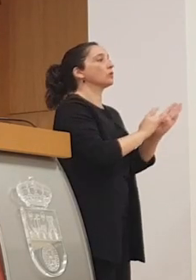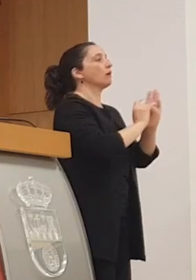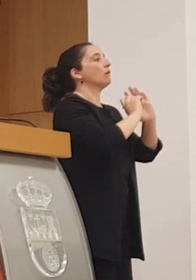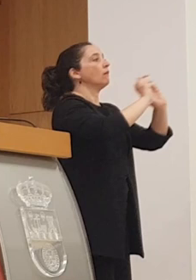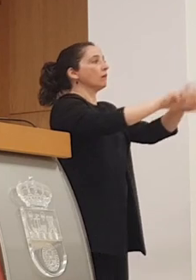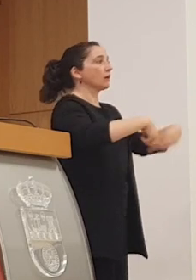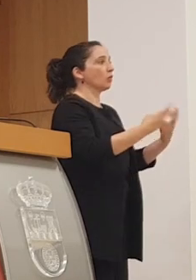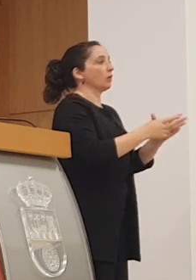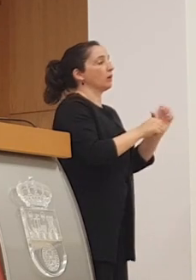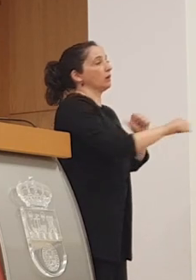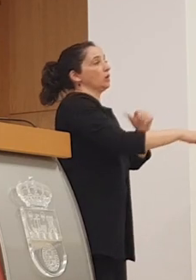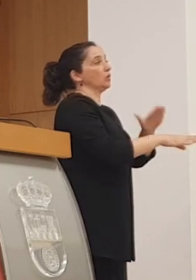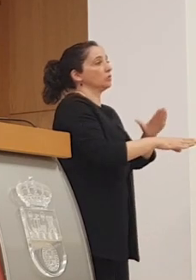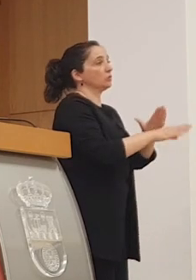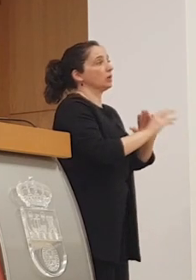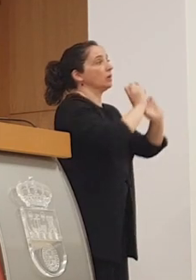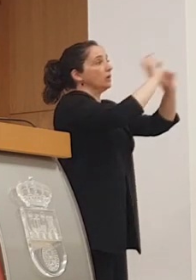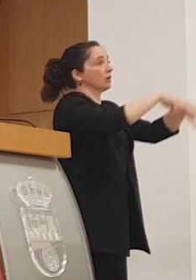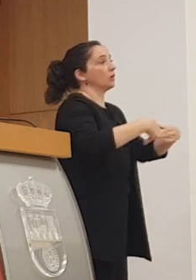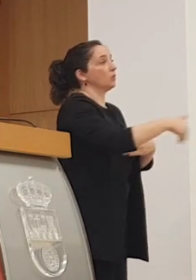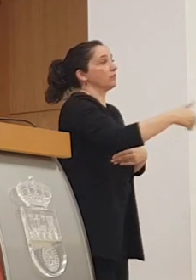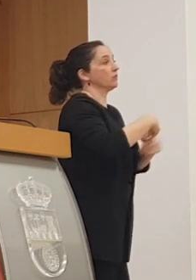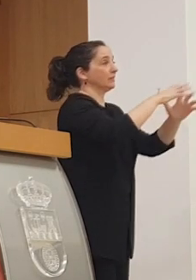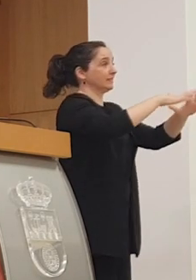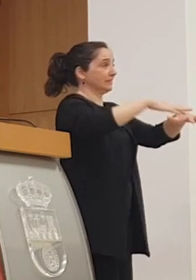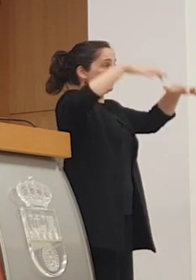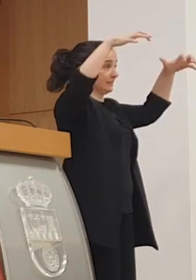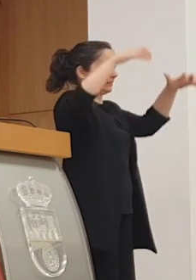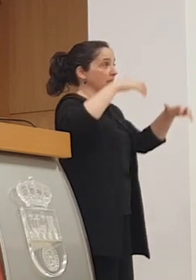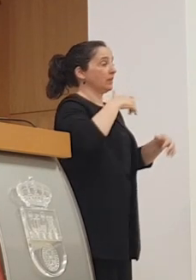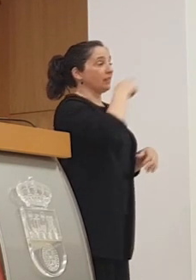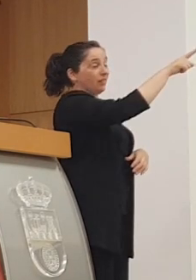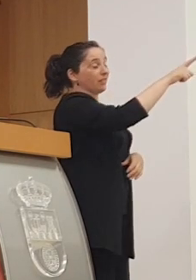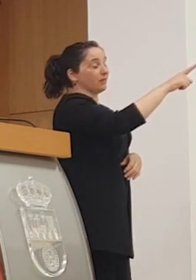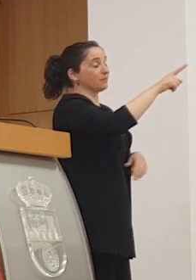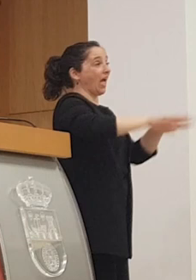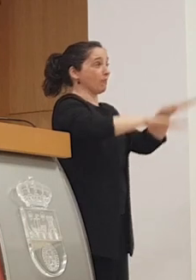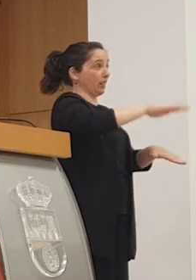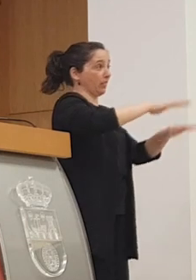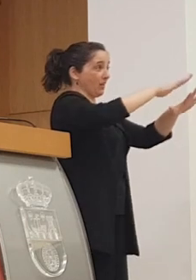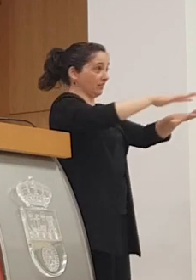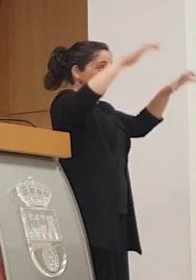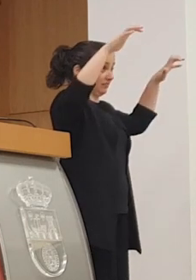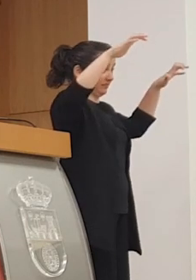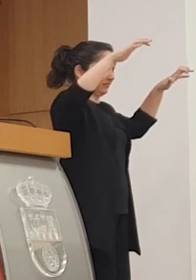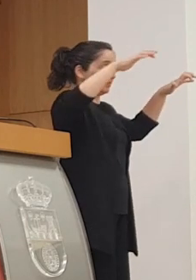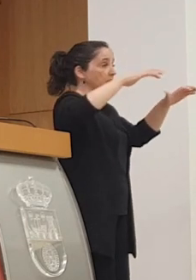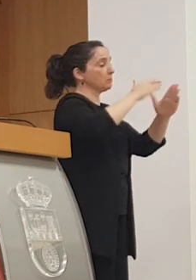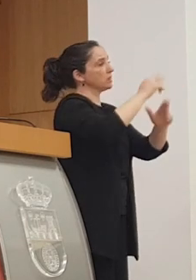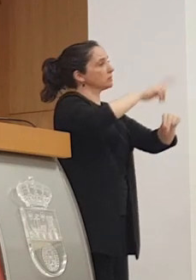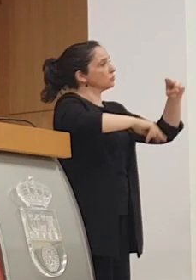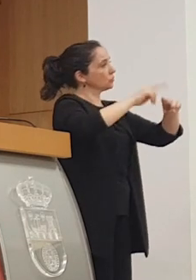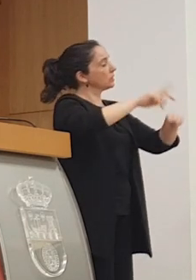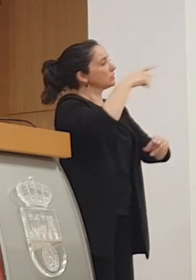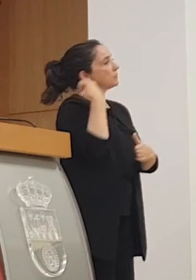compromiso de renovar, de proseguir con la renovación de las gradas del Nando Yosu y también